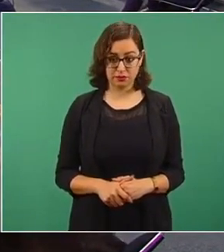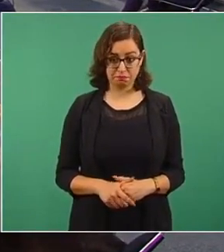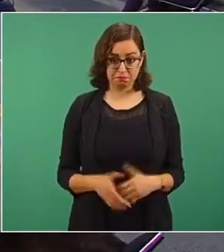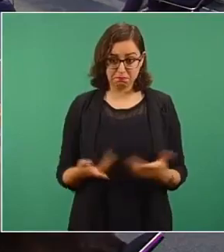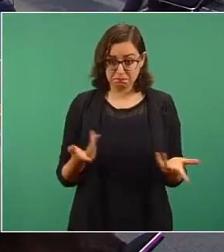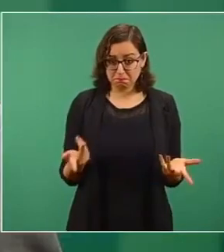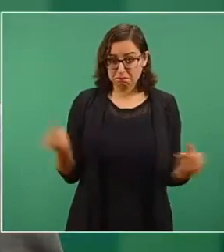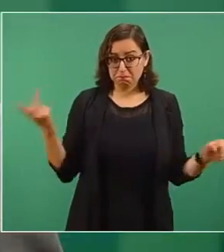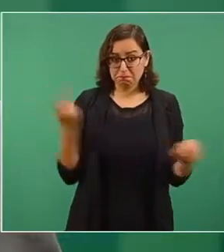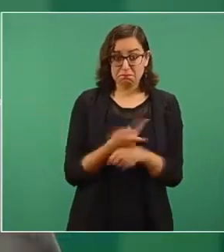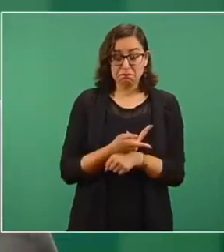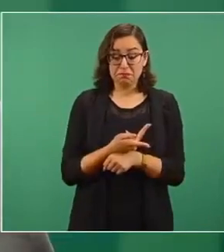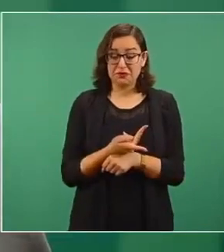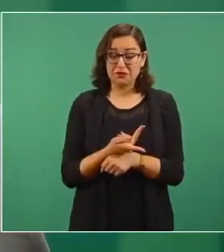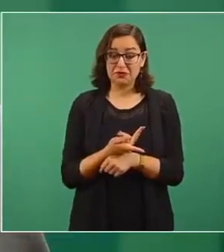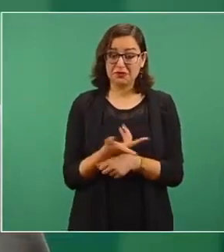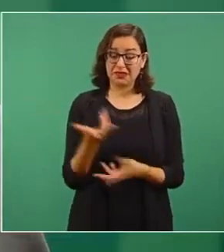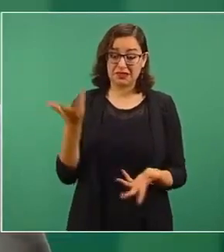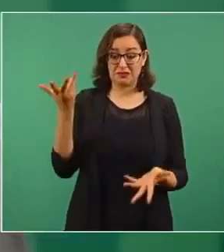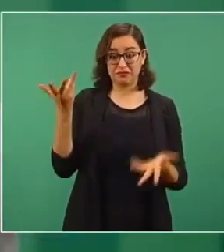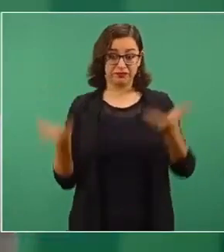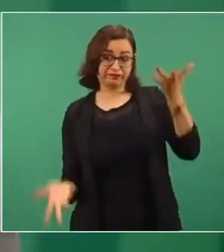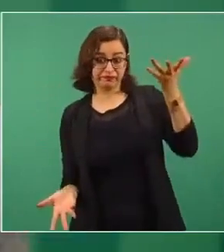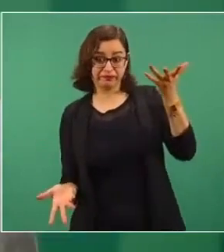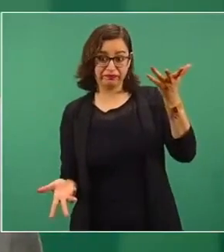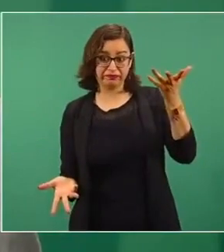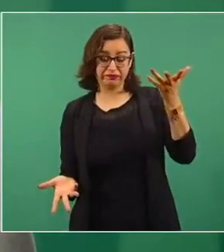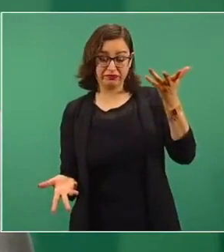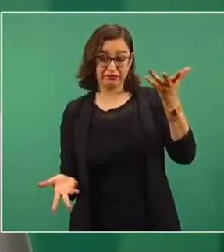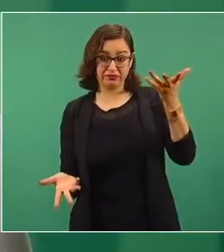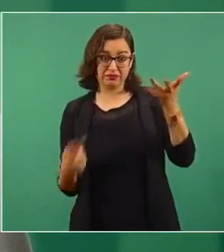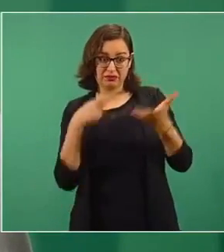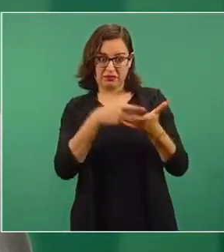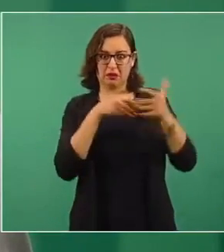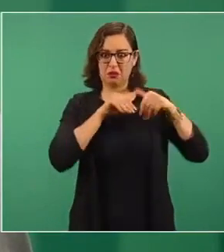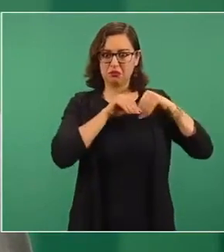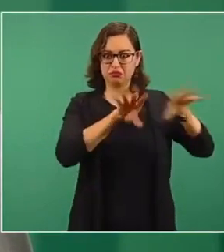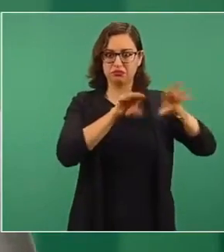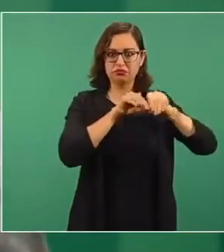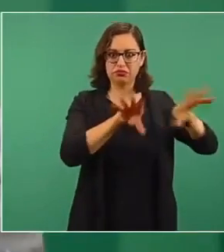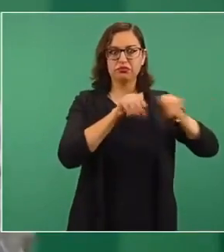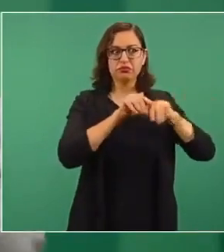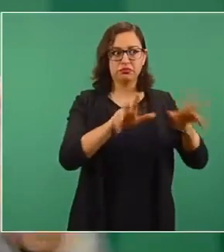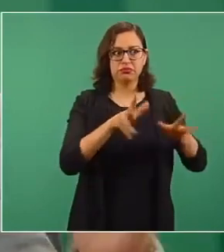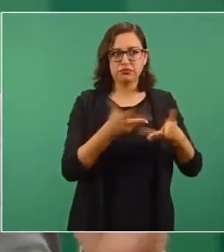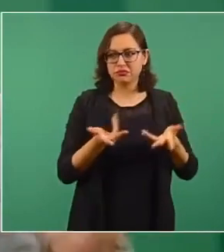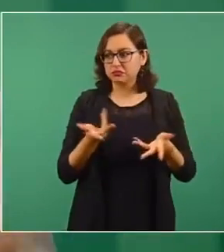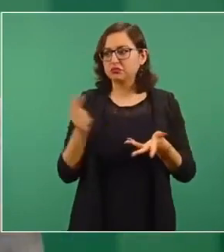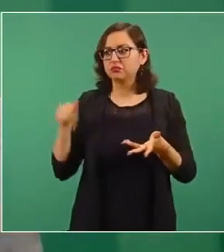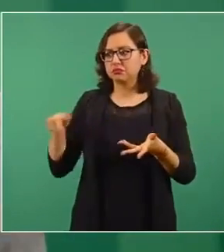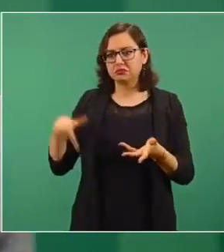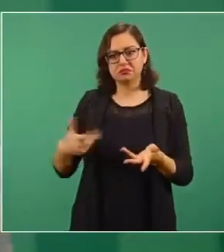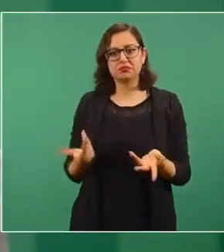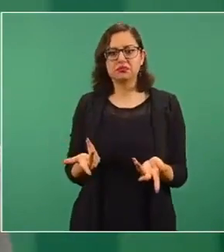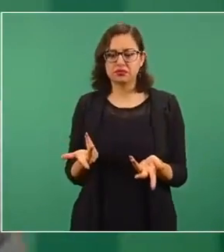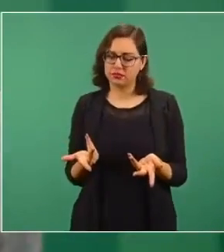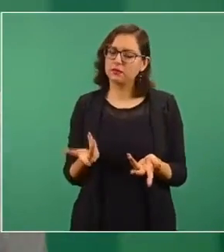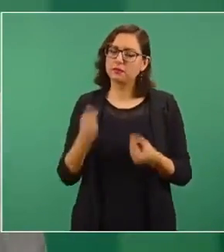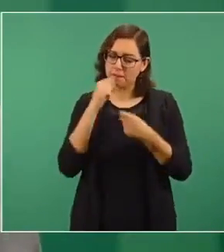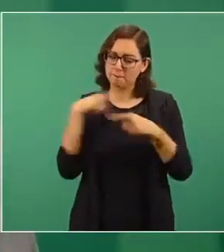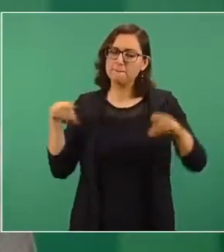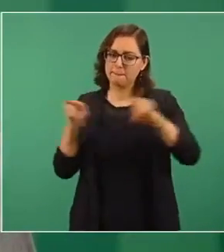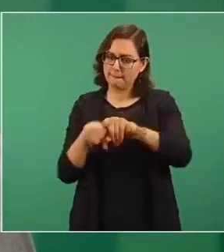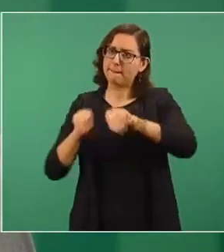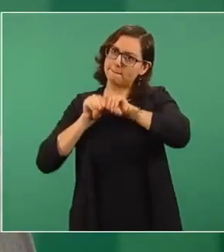desbalance, entonces por eso lo trato, para que se tengan las dos